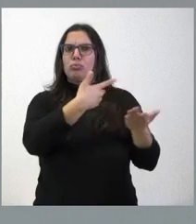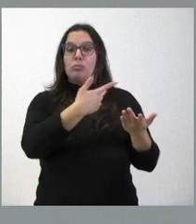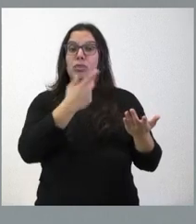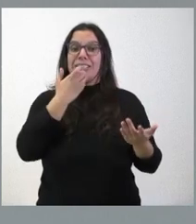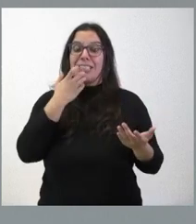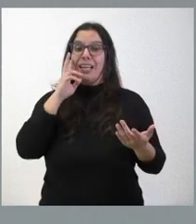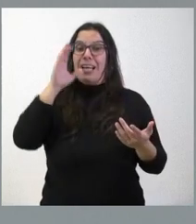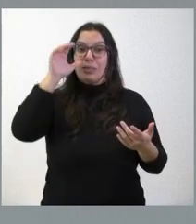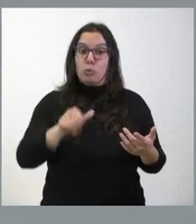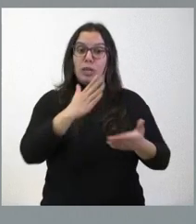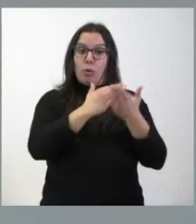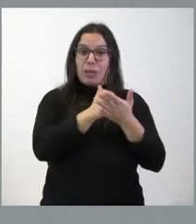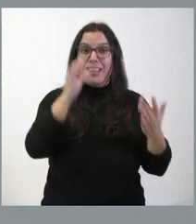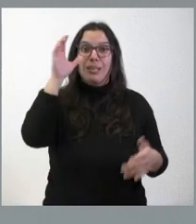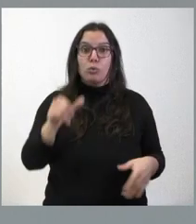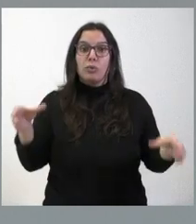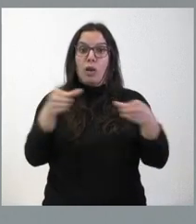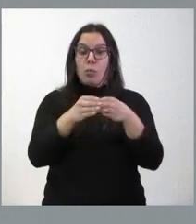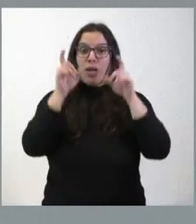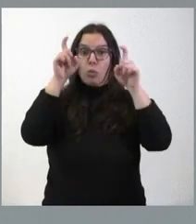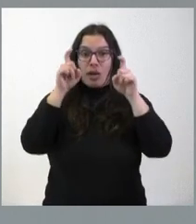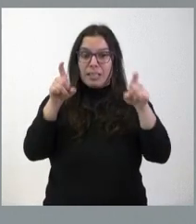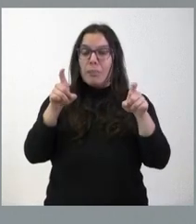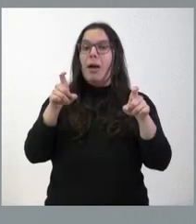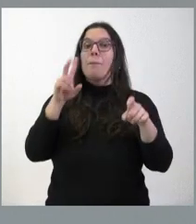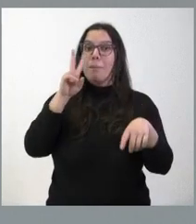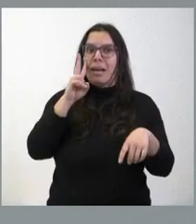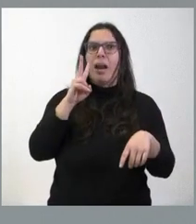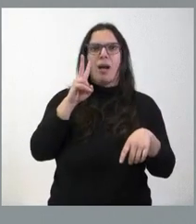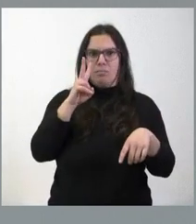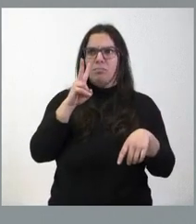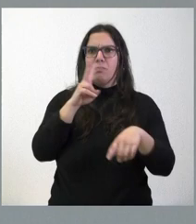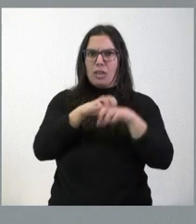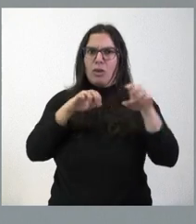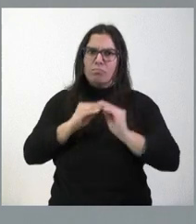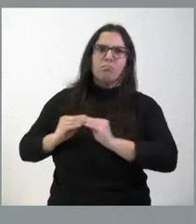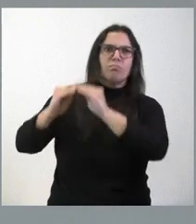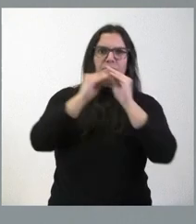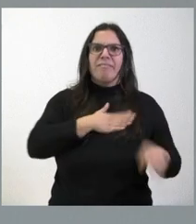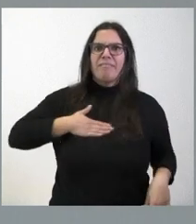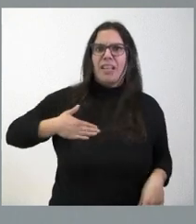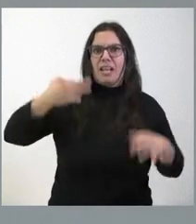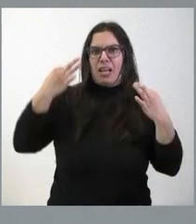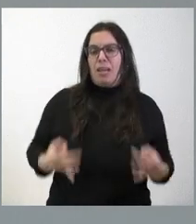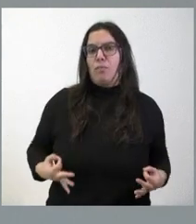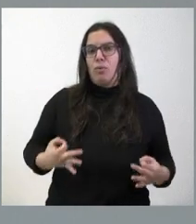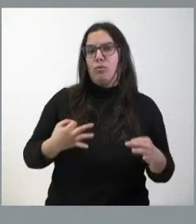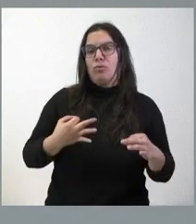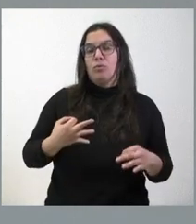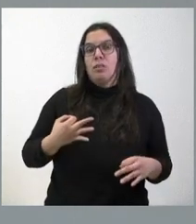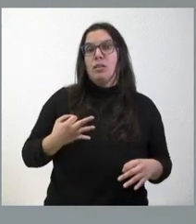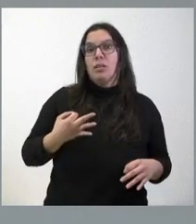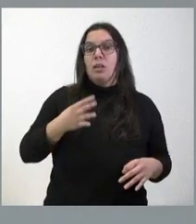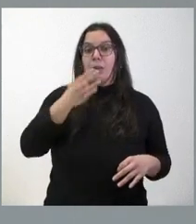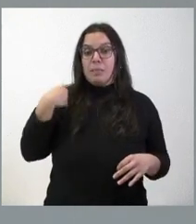comunidades autónomas, verá que muchas defendemos la EBAU única. Y eso es lo que estamos defendiendo y eso es lo que le pedimos. No es una posición solo de las comunidades autónomas, es que lo que